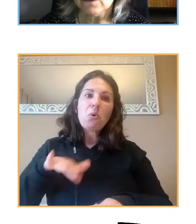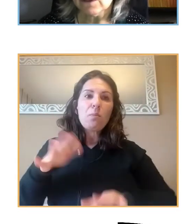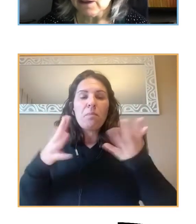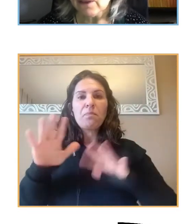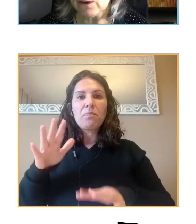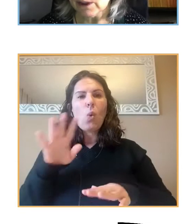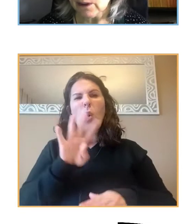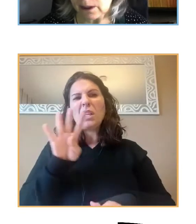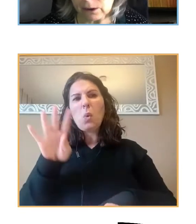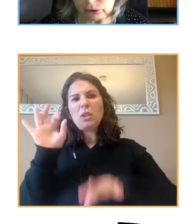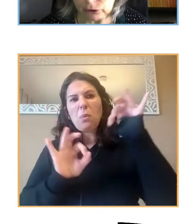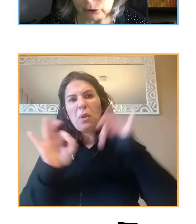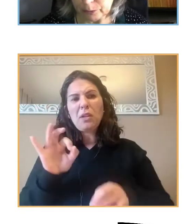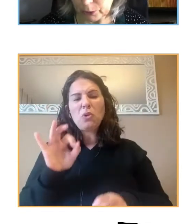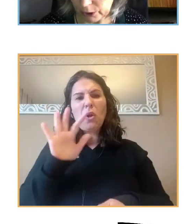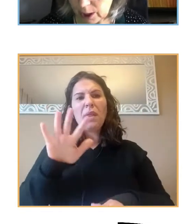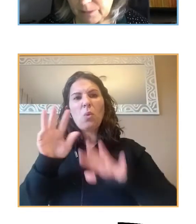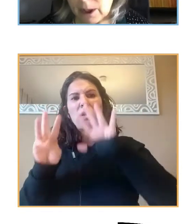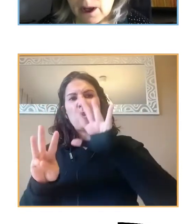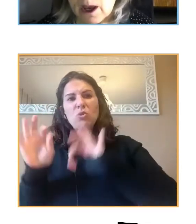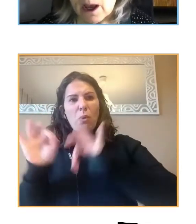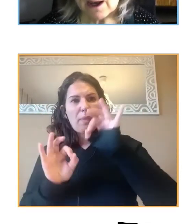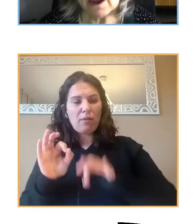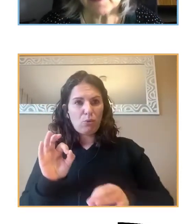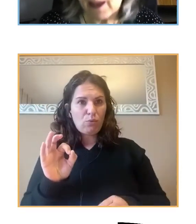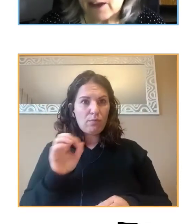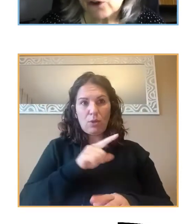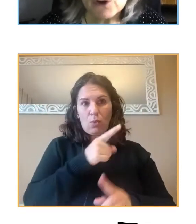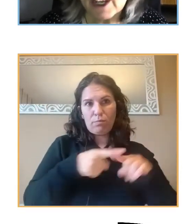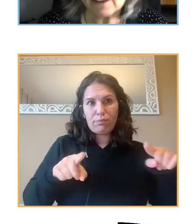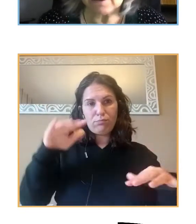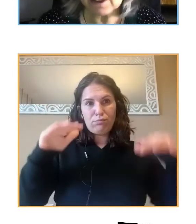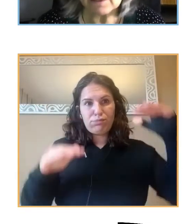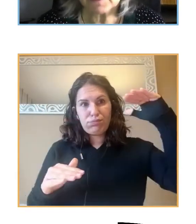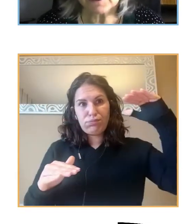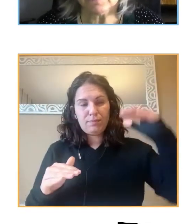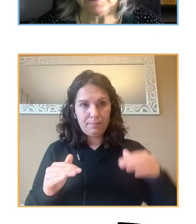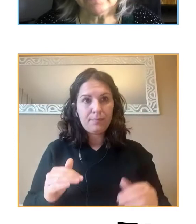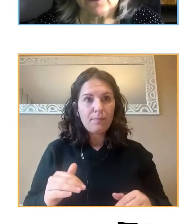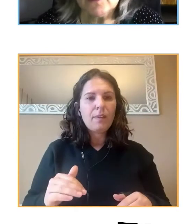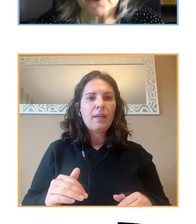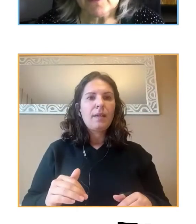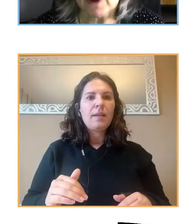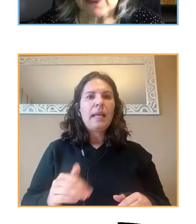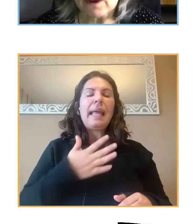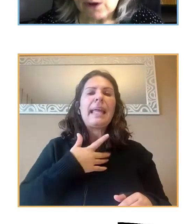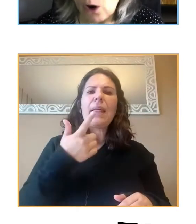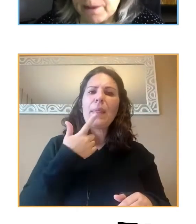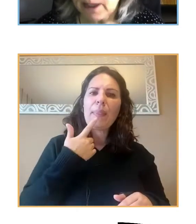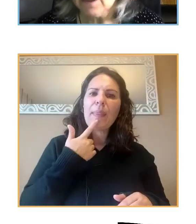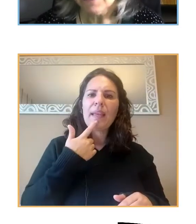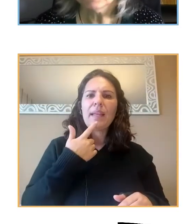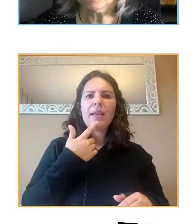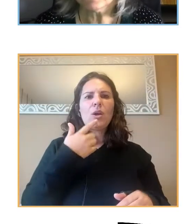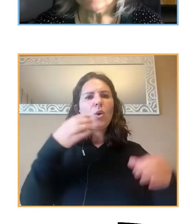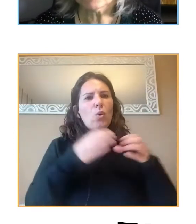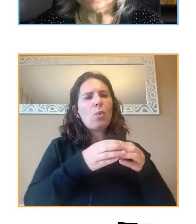% y el 58%. Esto no quiere decir que este grupo de población joven